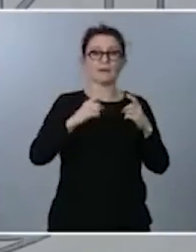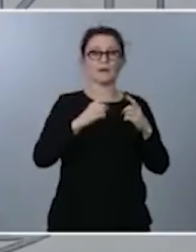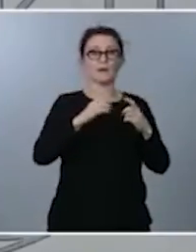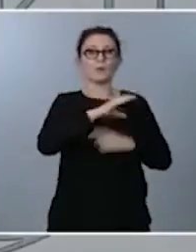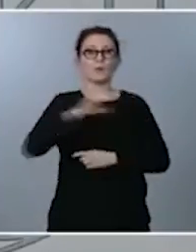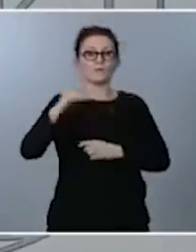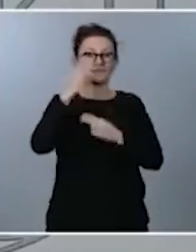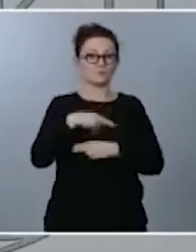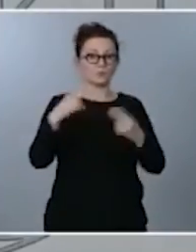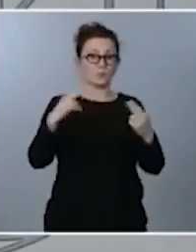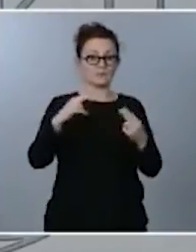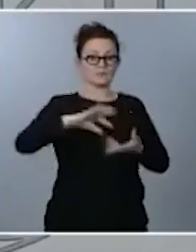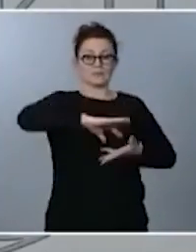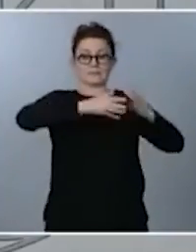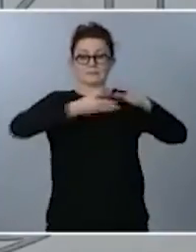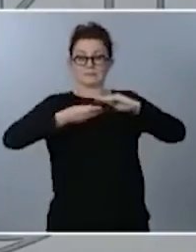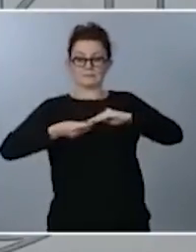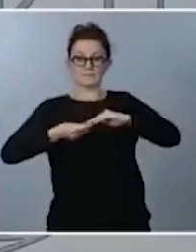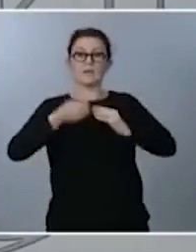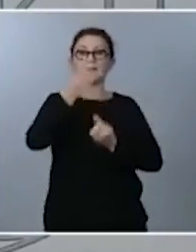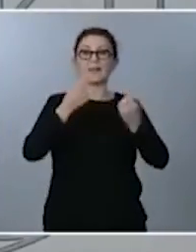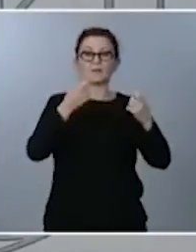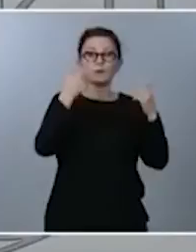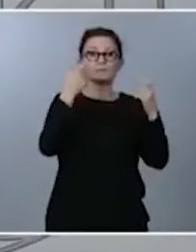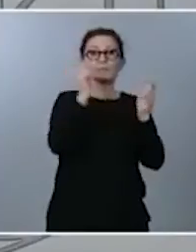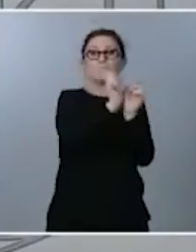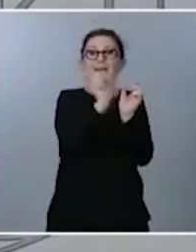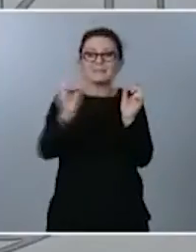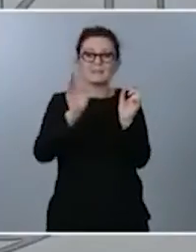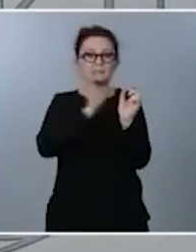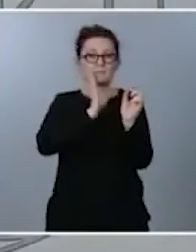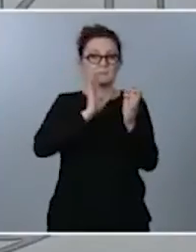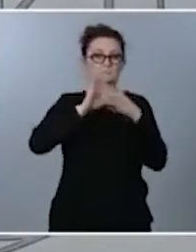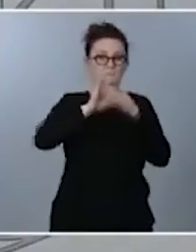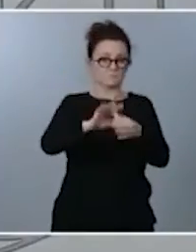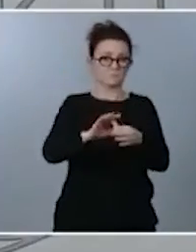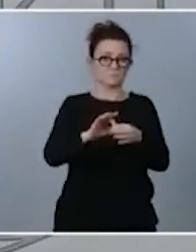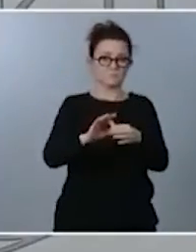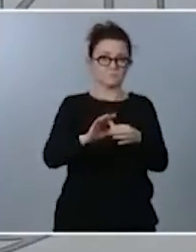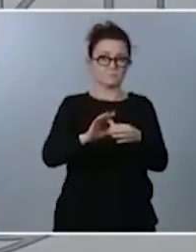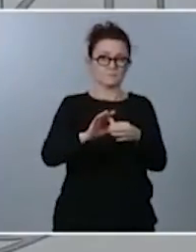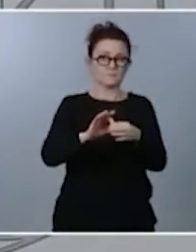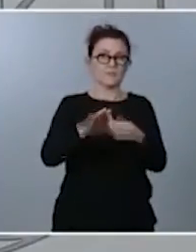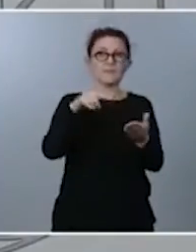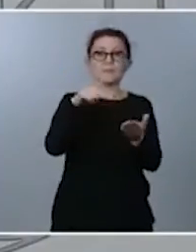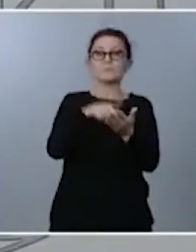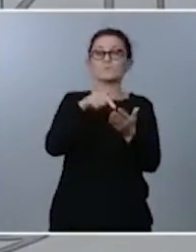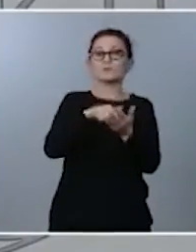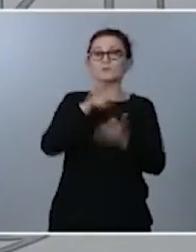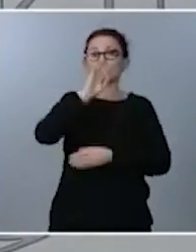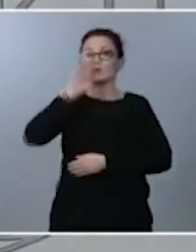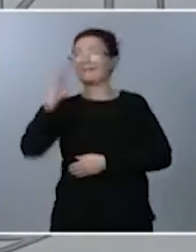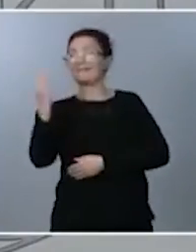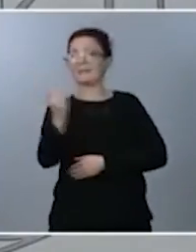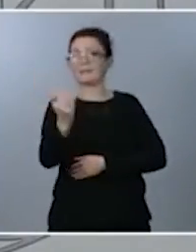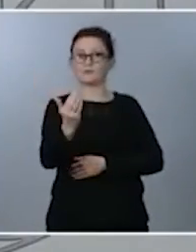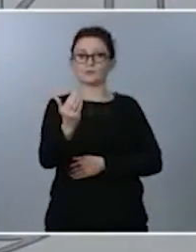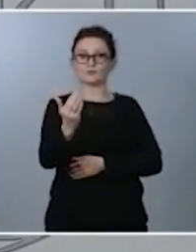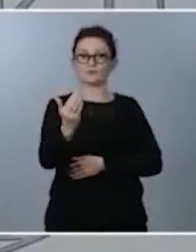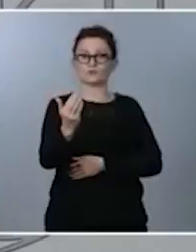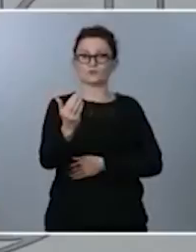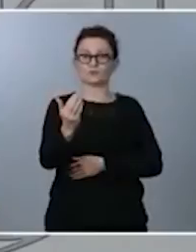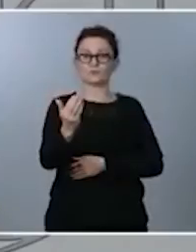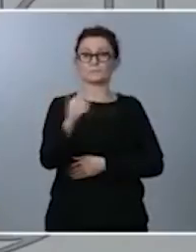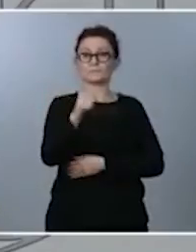ajustes en esas partidas que tienen que ver, como usted bien decía, de los impuestos indirectos y en el que el reflejo es el que acabo de